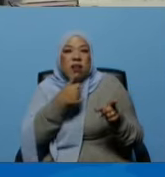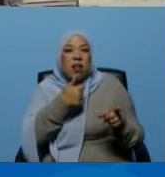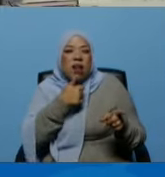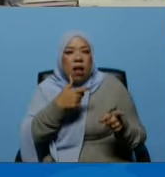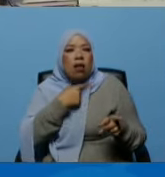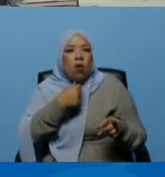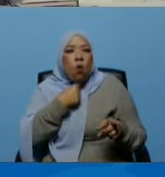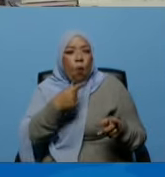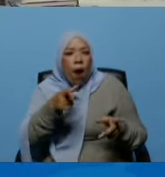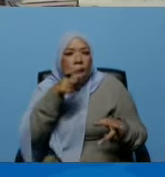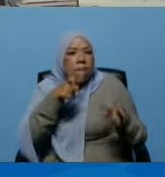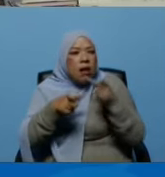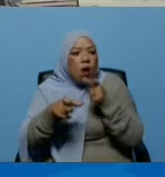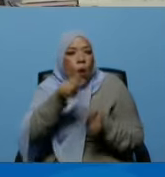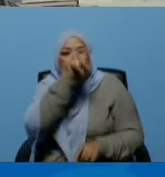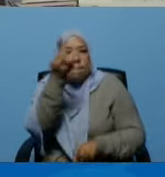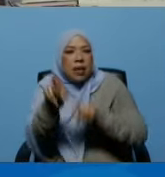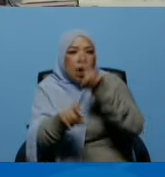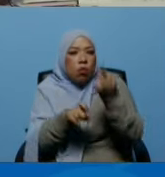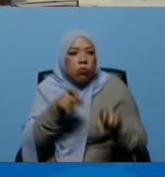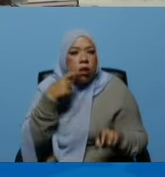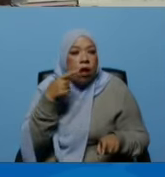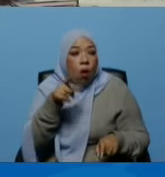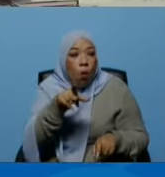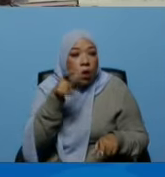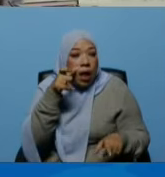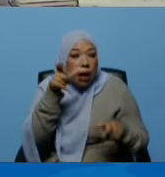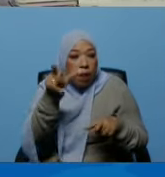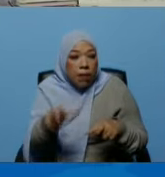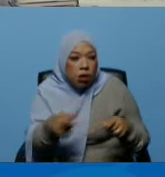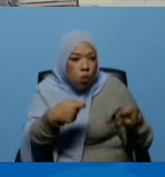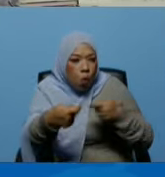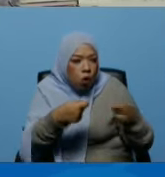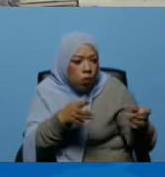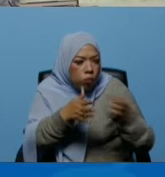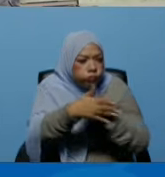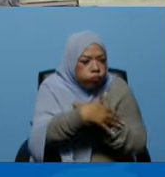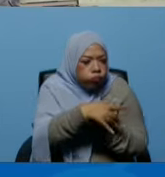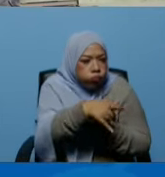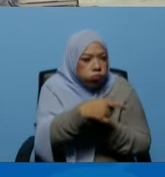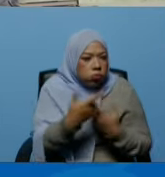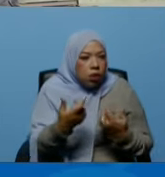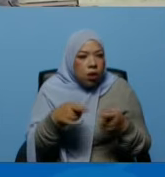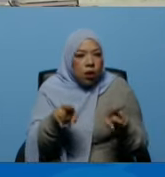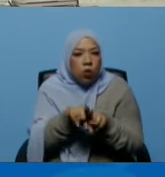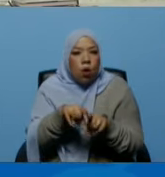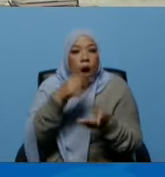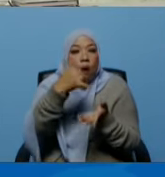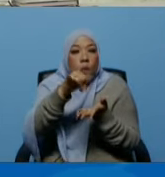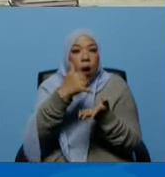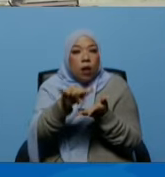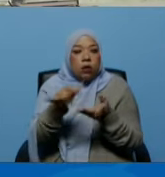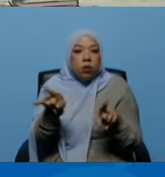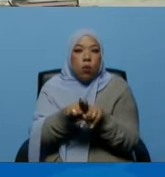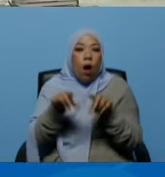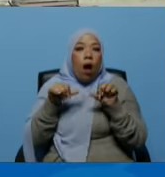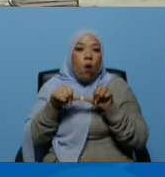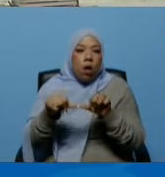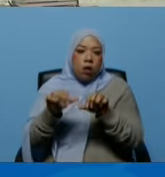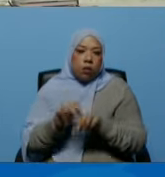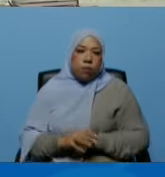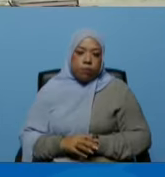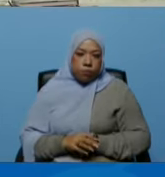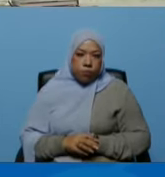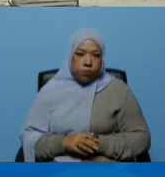si les gusta que los espíen y que los amenacen sigan en whatsapp les recomiendo si